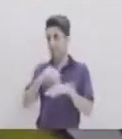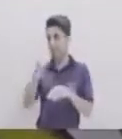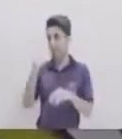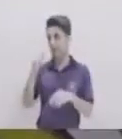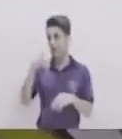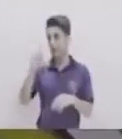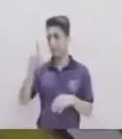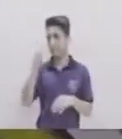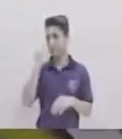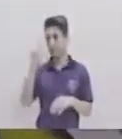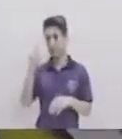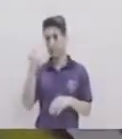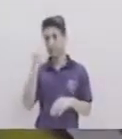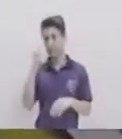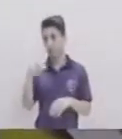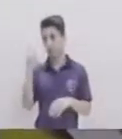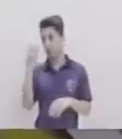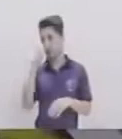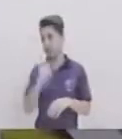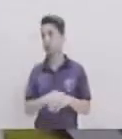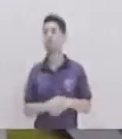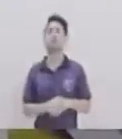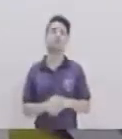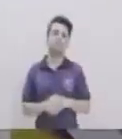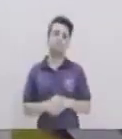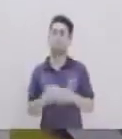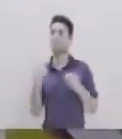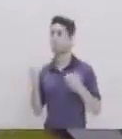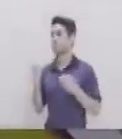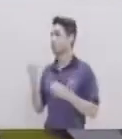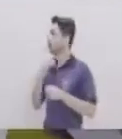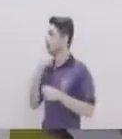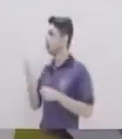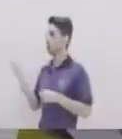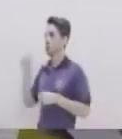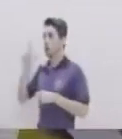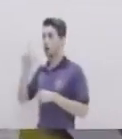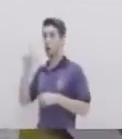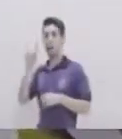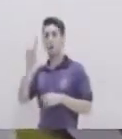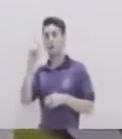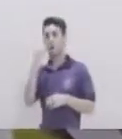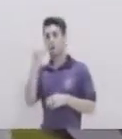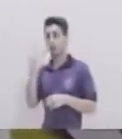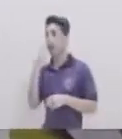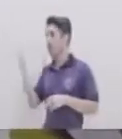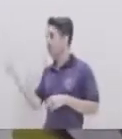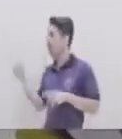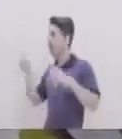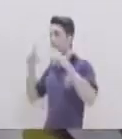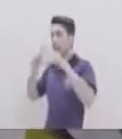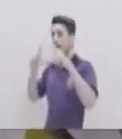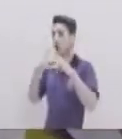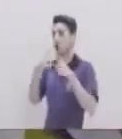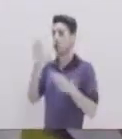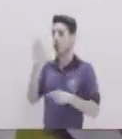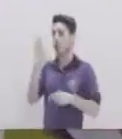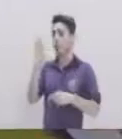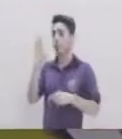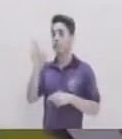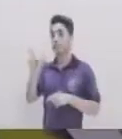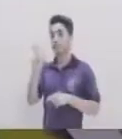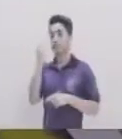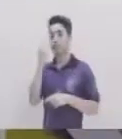Cuéntenos ¿Qué vamos a aprender hoy? Mucho gusto gusto Claudita Hoy vamos a aprender A identificar Triángulos Oblicos Entonces